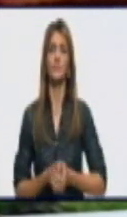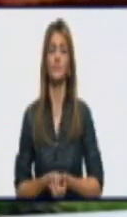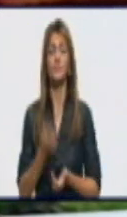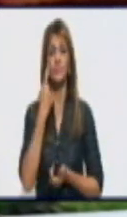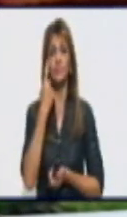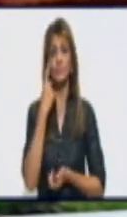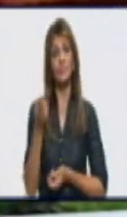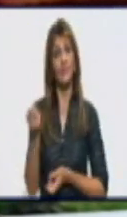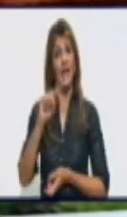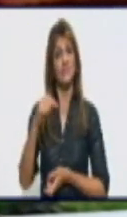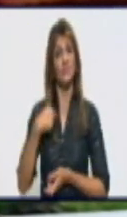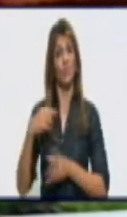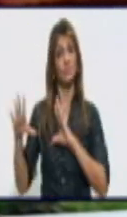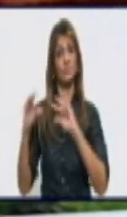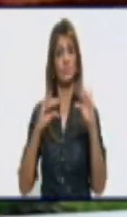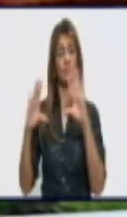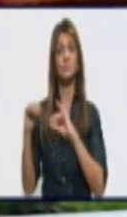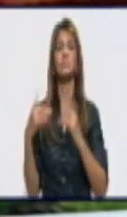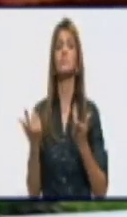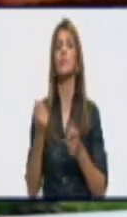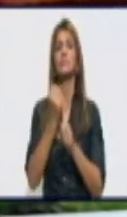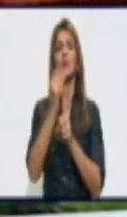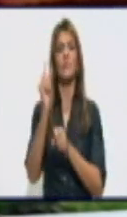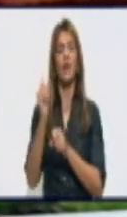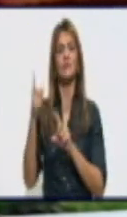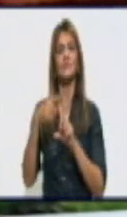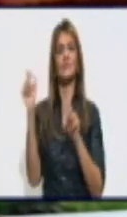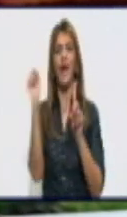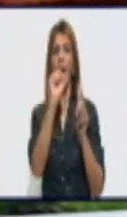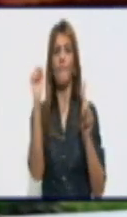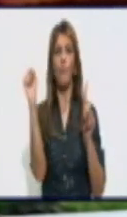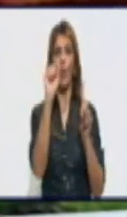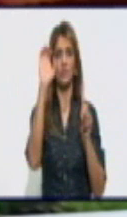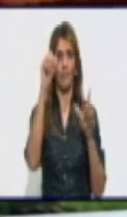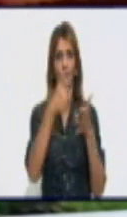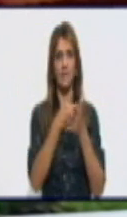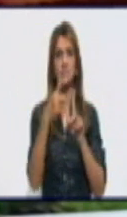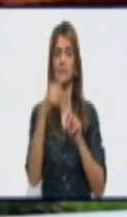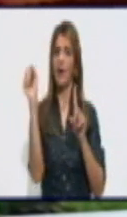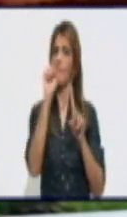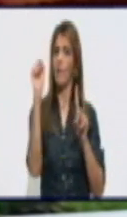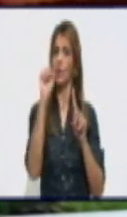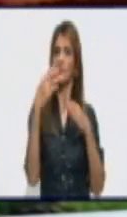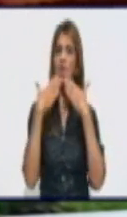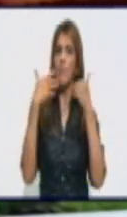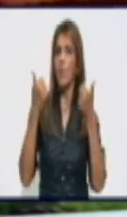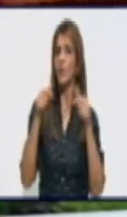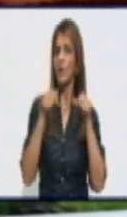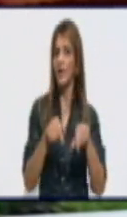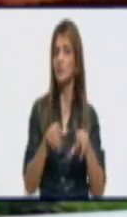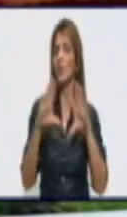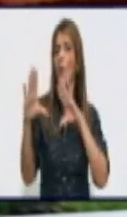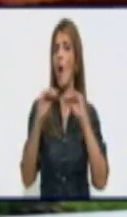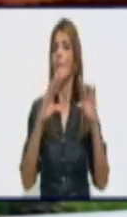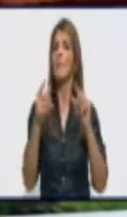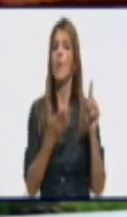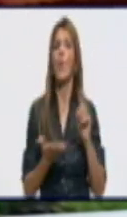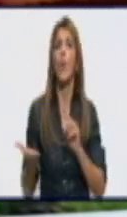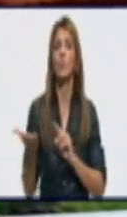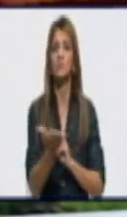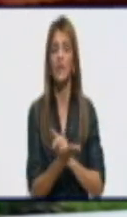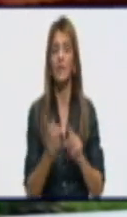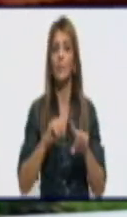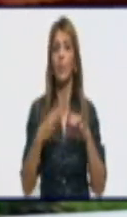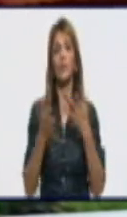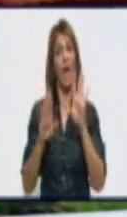compañeros de transporte, y estas son cosas que es bueno que nosotros las comentemos con ustedes, porque a veces los televidentes no tienen toda la